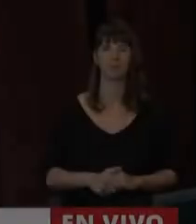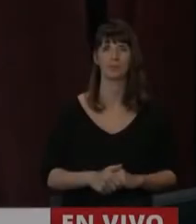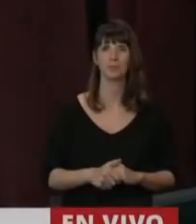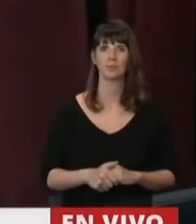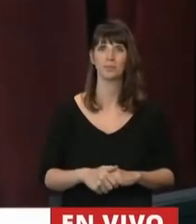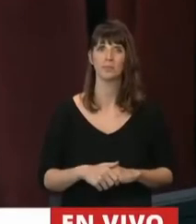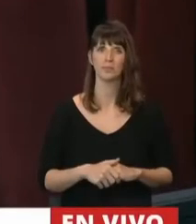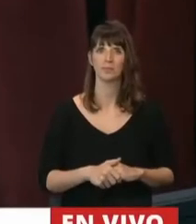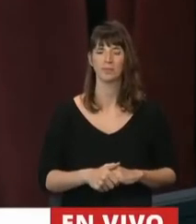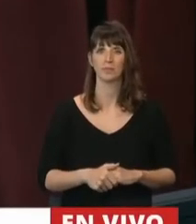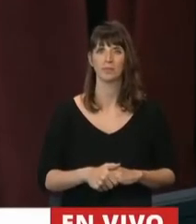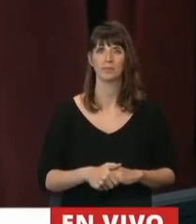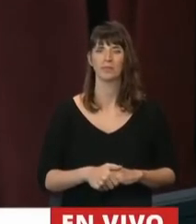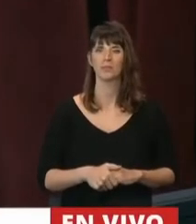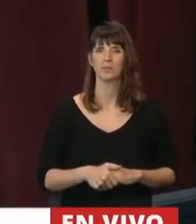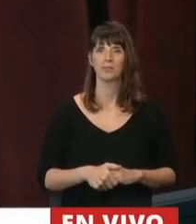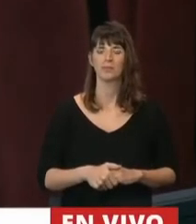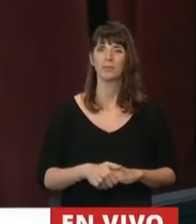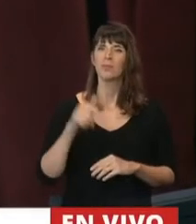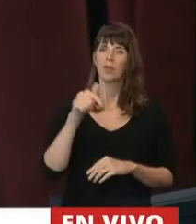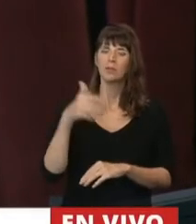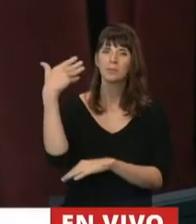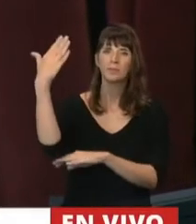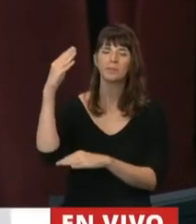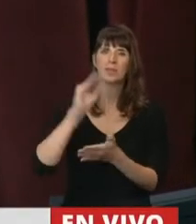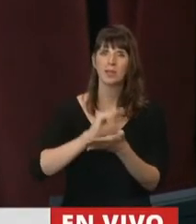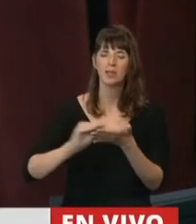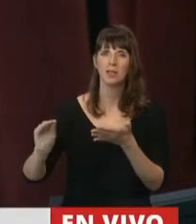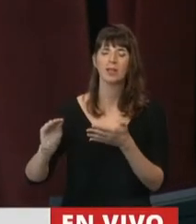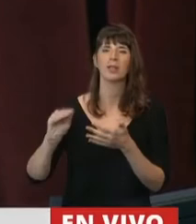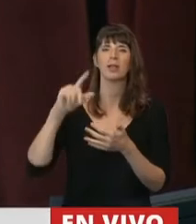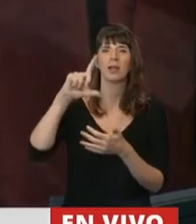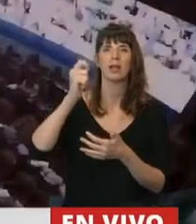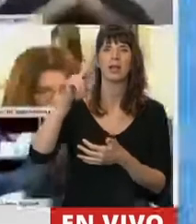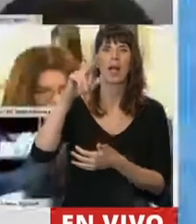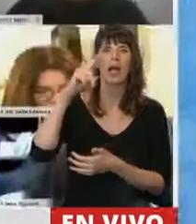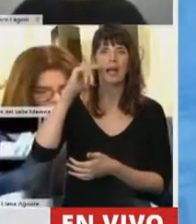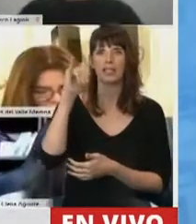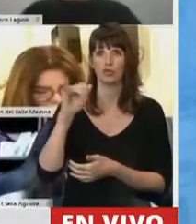Tiene el uso de la palabra la diputada María Soledad Carrillo.